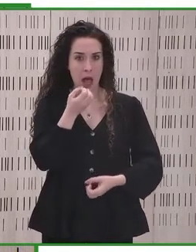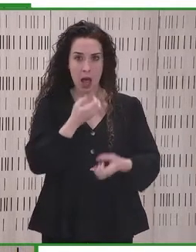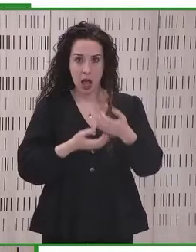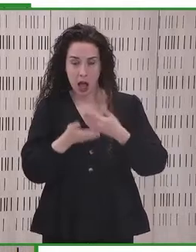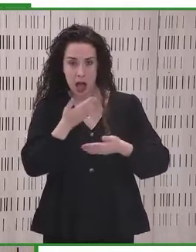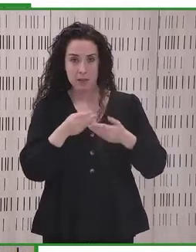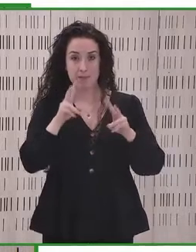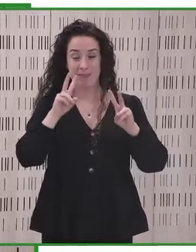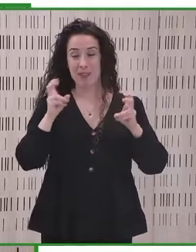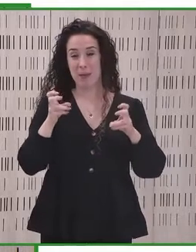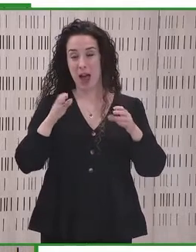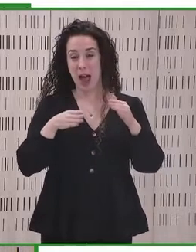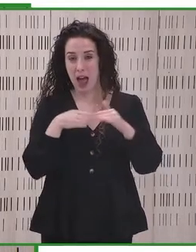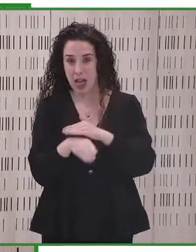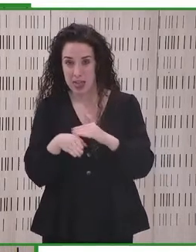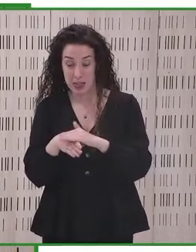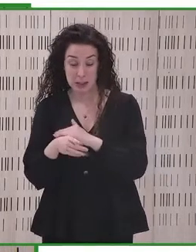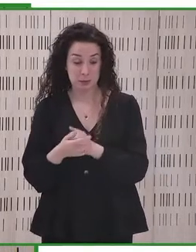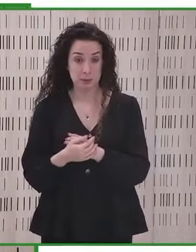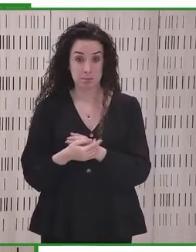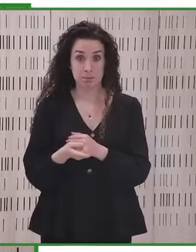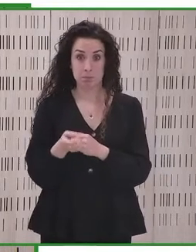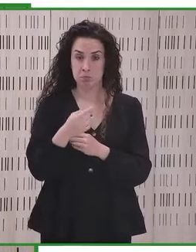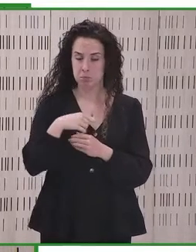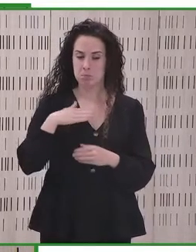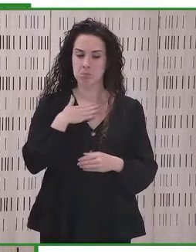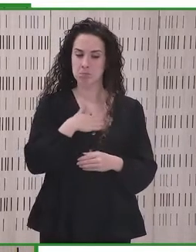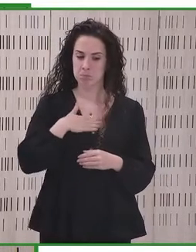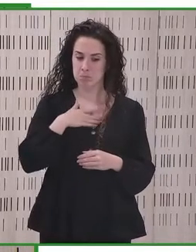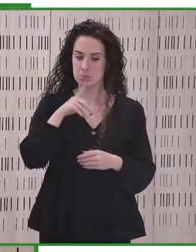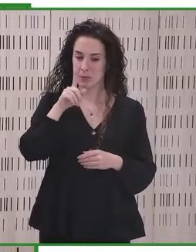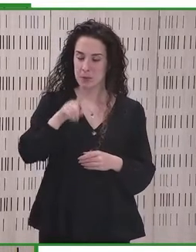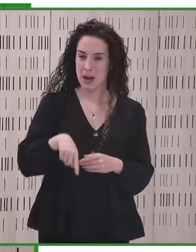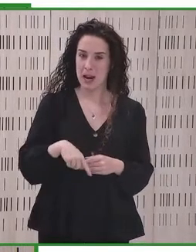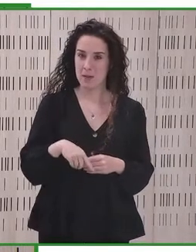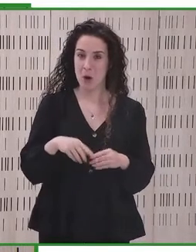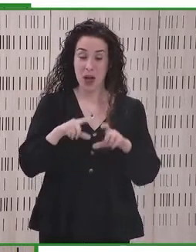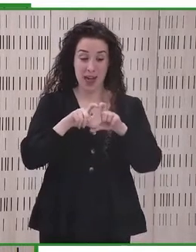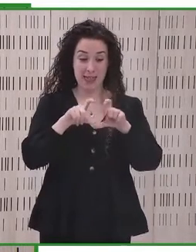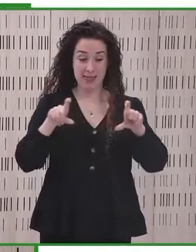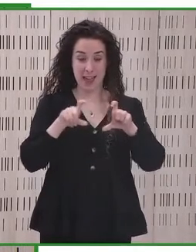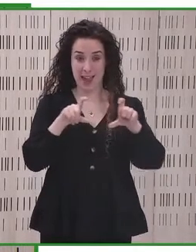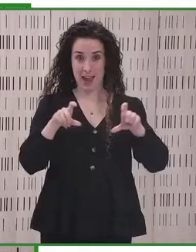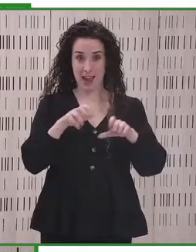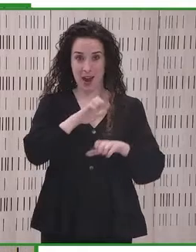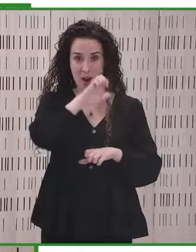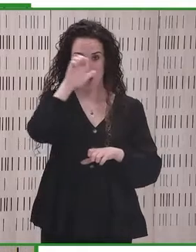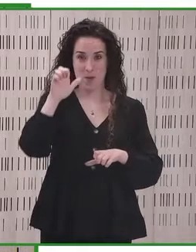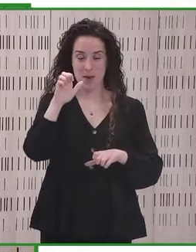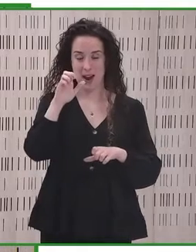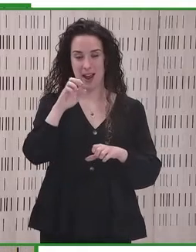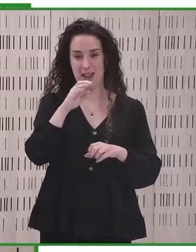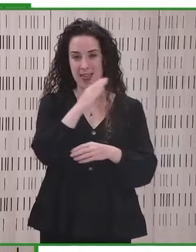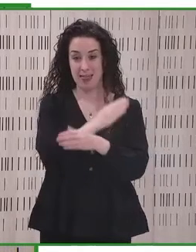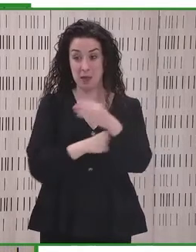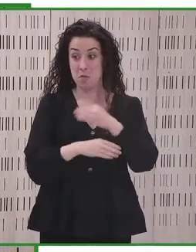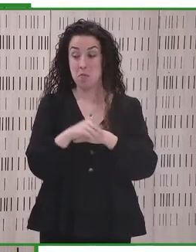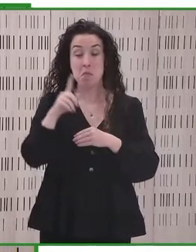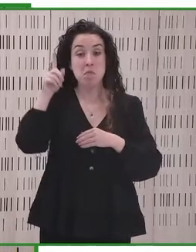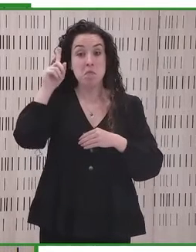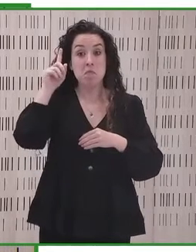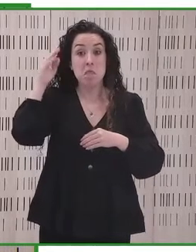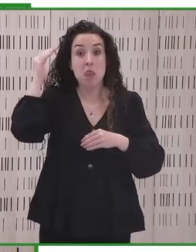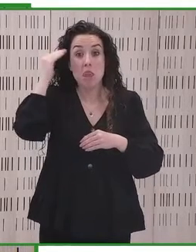accesibilidad. También acogemos con satisfacción la tarjeta europea de discapacidad. Yo no sé si en América